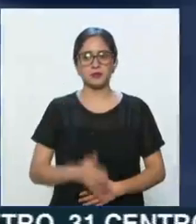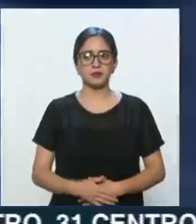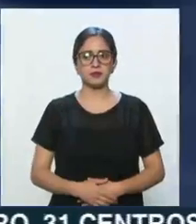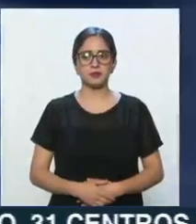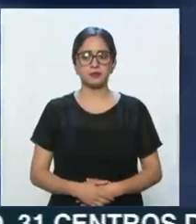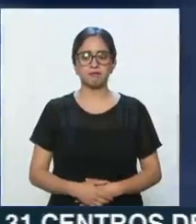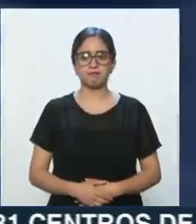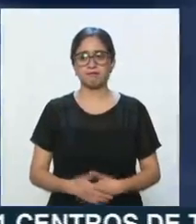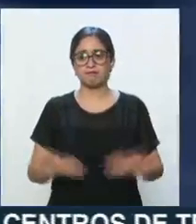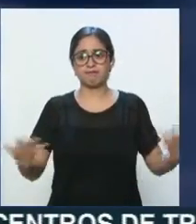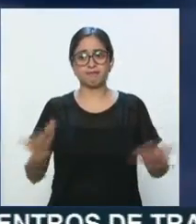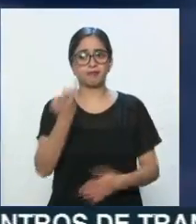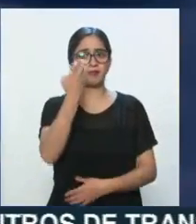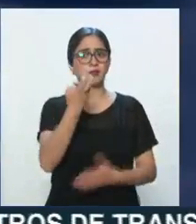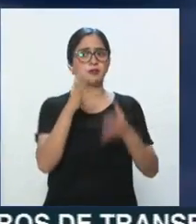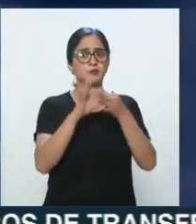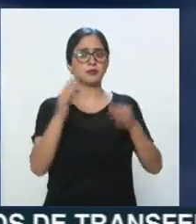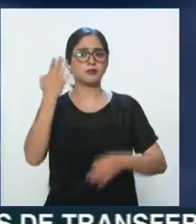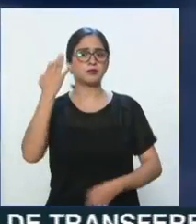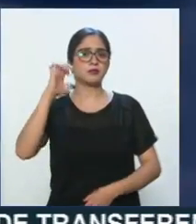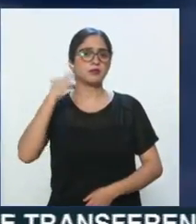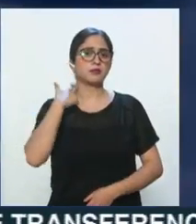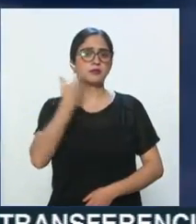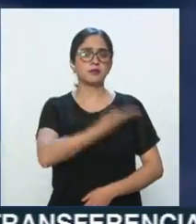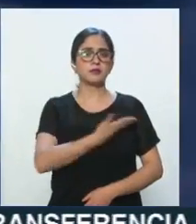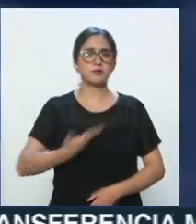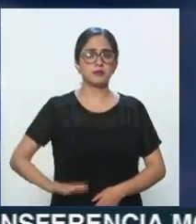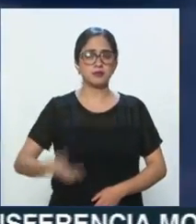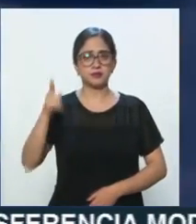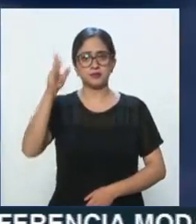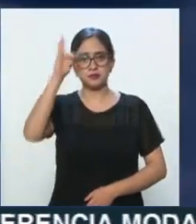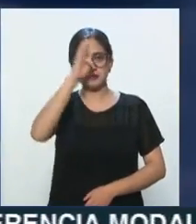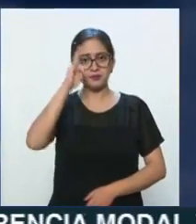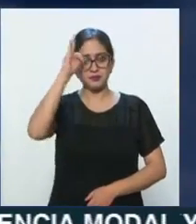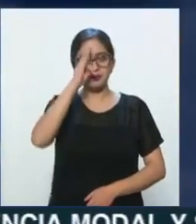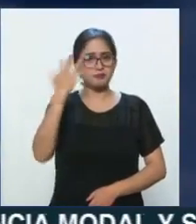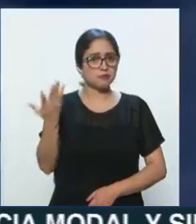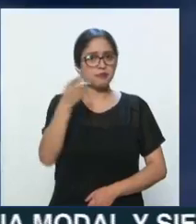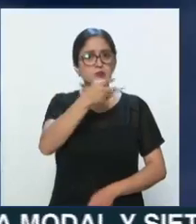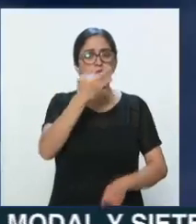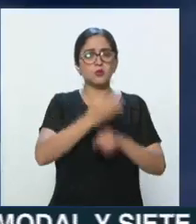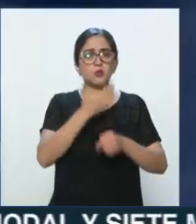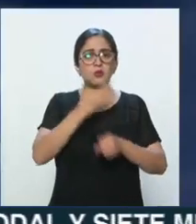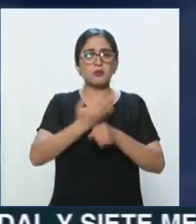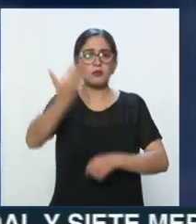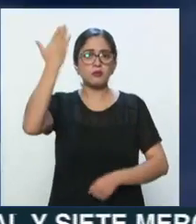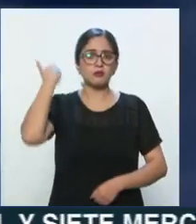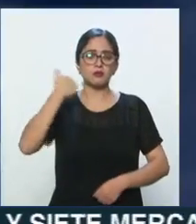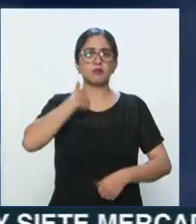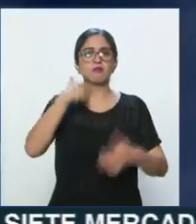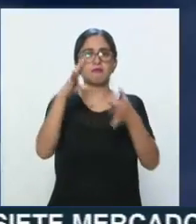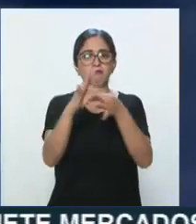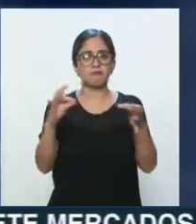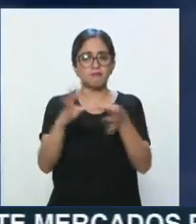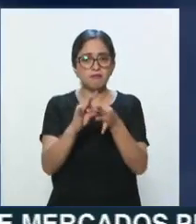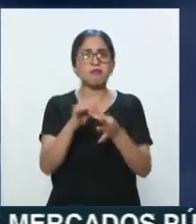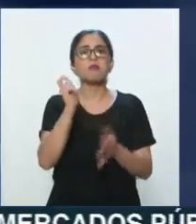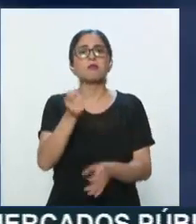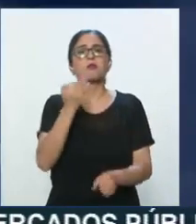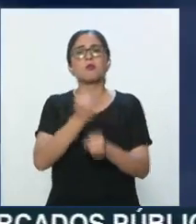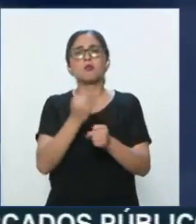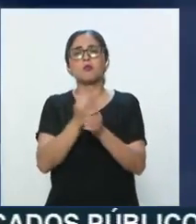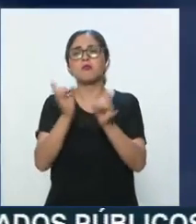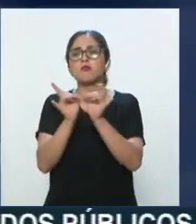Con estas declaraciones, el expresidente Felipe Calderón está de nuevo en la lupa, ya se lo decía. Y ante esto surge,